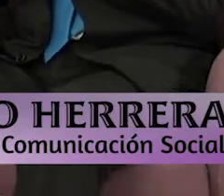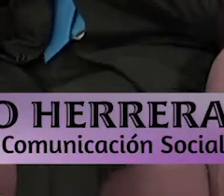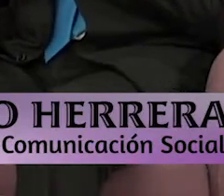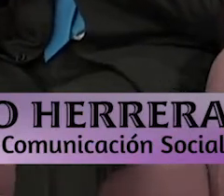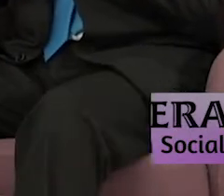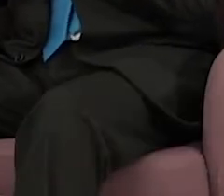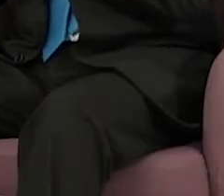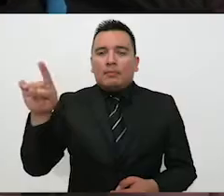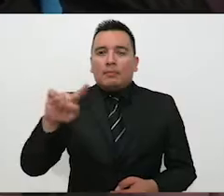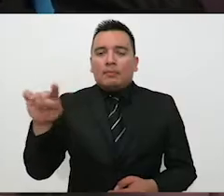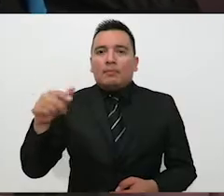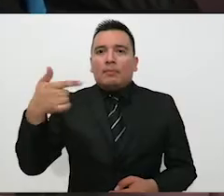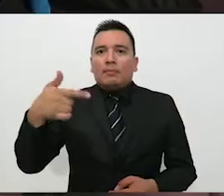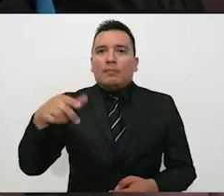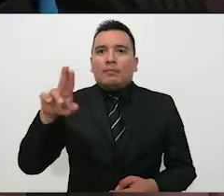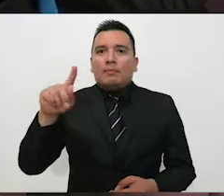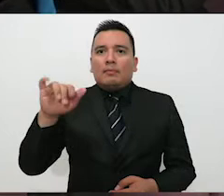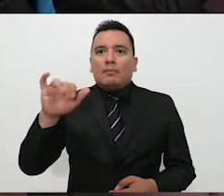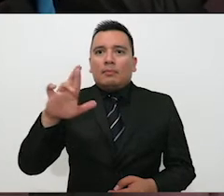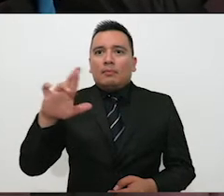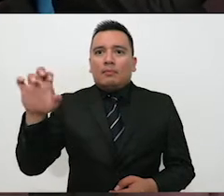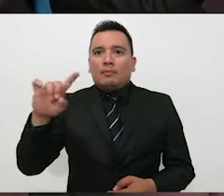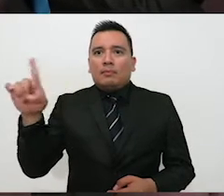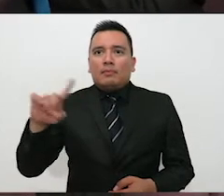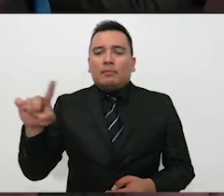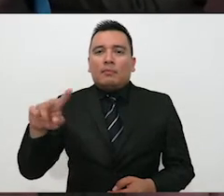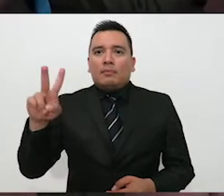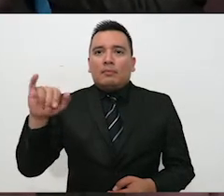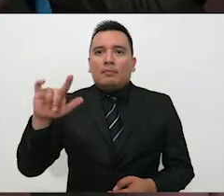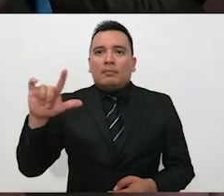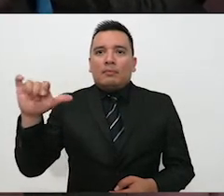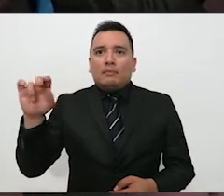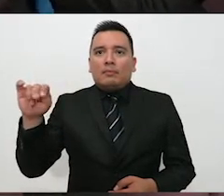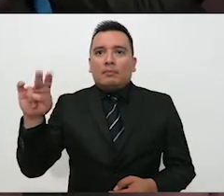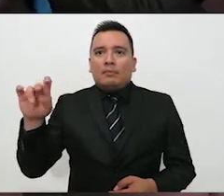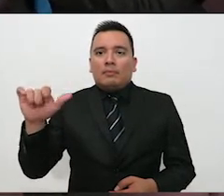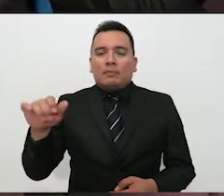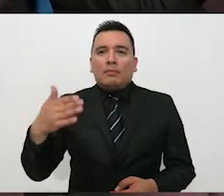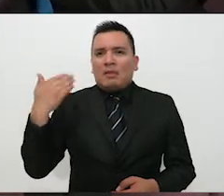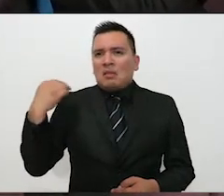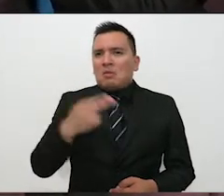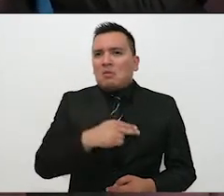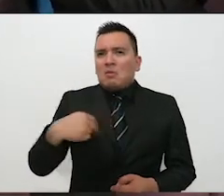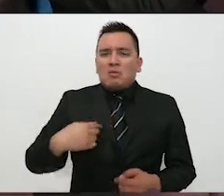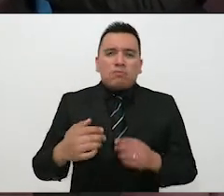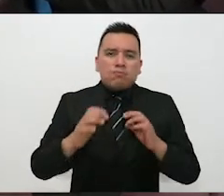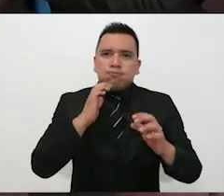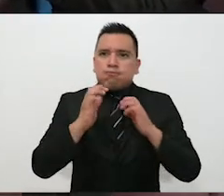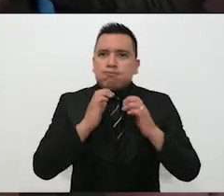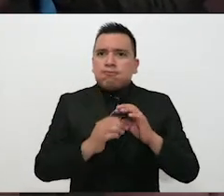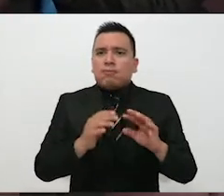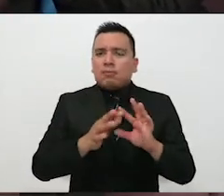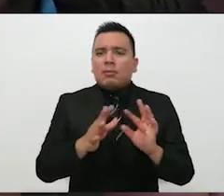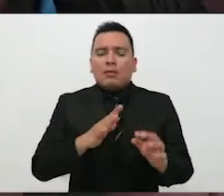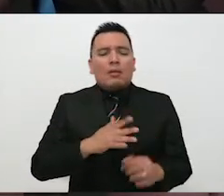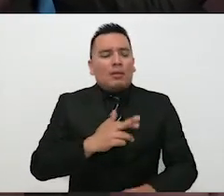Educación Cívica. Y antes de irnos a la pausa, platicábamos de algunos programas que lleva a cabo el Instituto Electoral de Coahuila. Hay uno que me llama mucho la atención, que